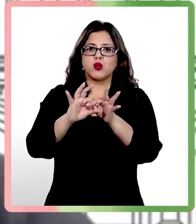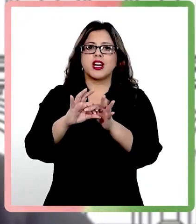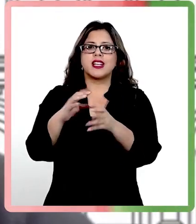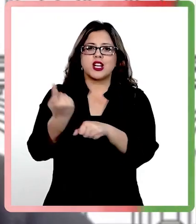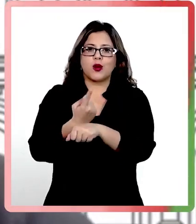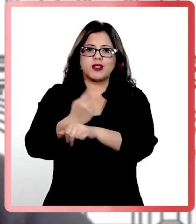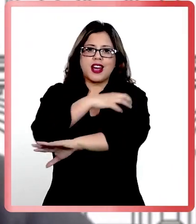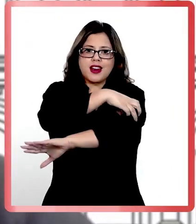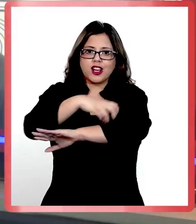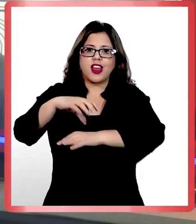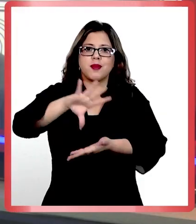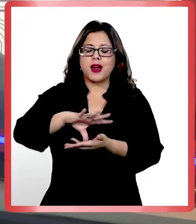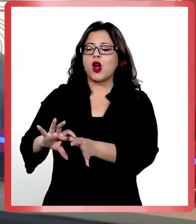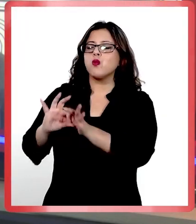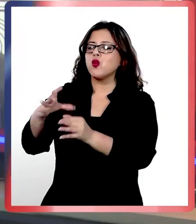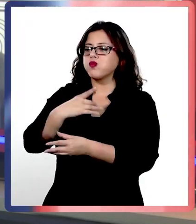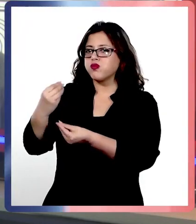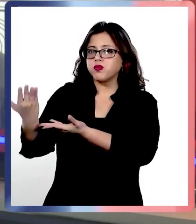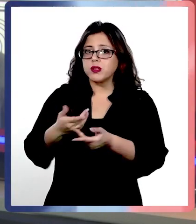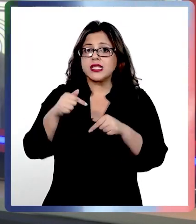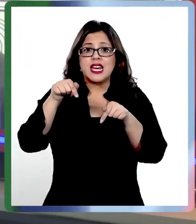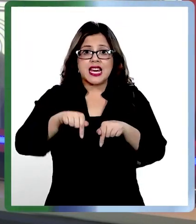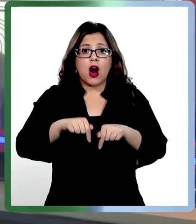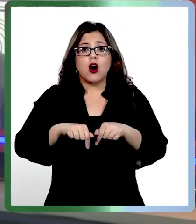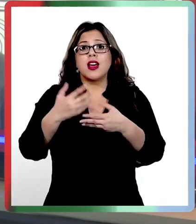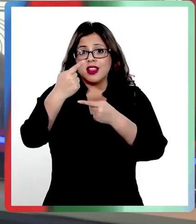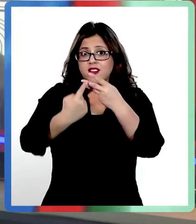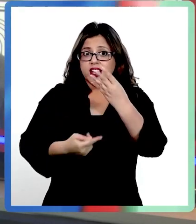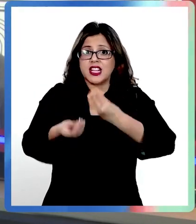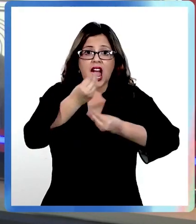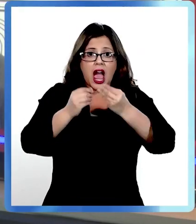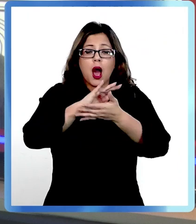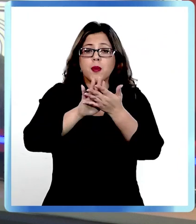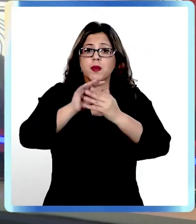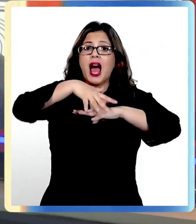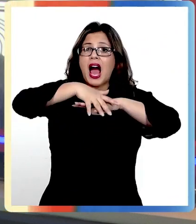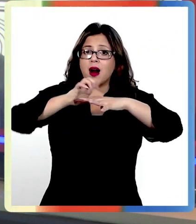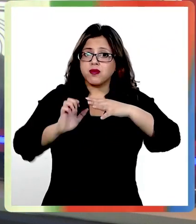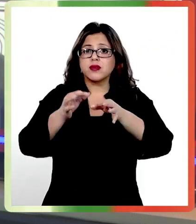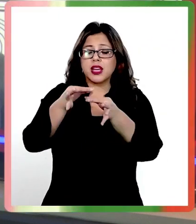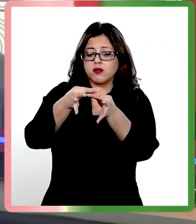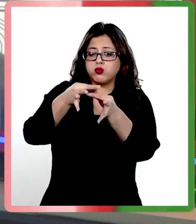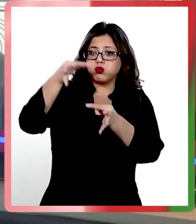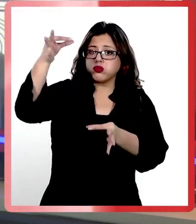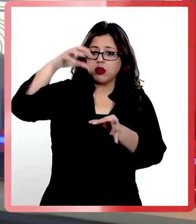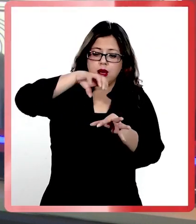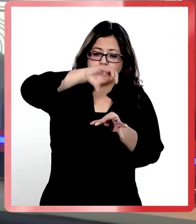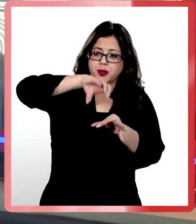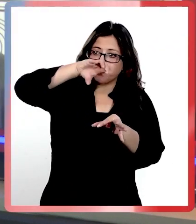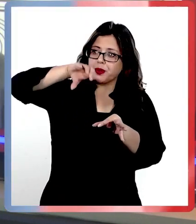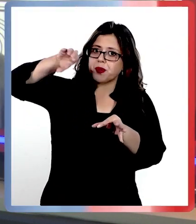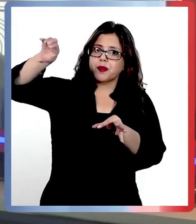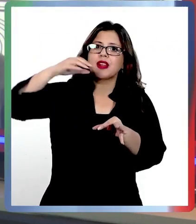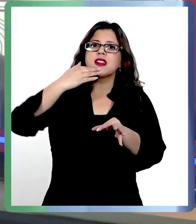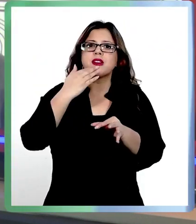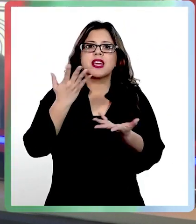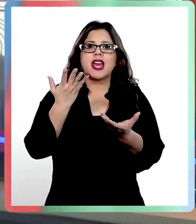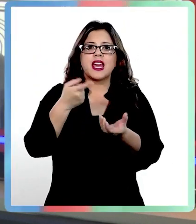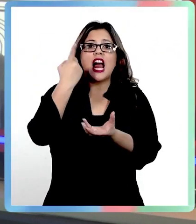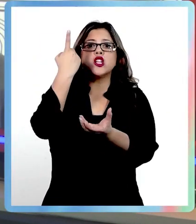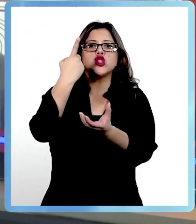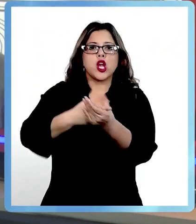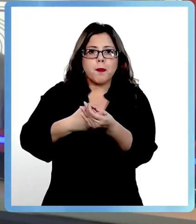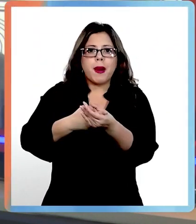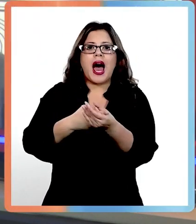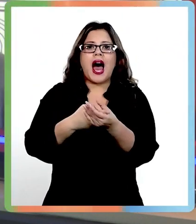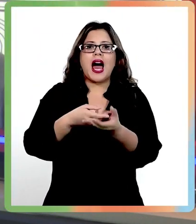Muchas gracias por la invitación. Nelly, en estas fechas comienzan a aparecer otro tipo de comidas como las empanadas, los anticuchos, los choripanes, los terremotos, todo